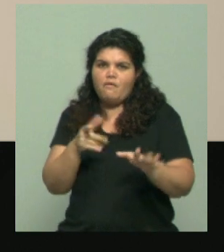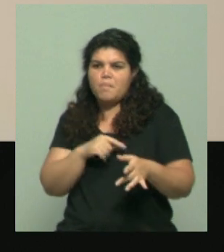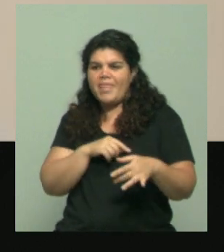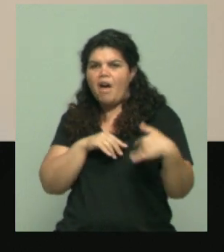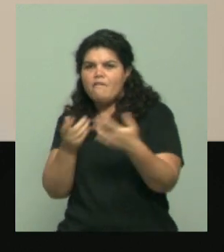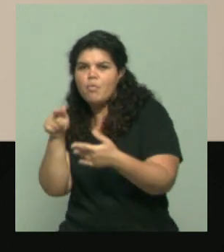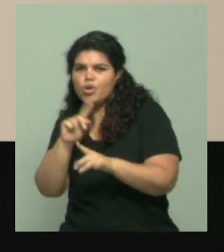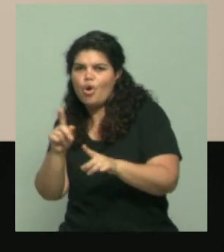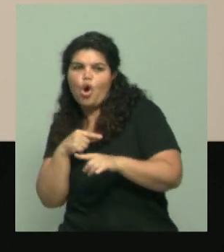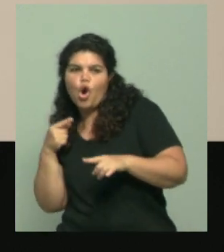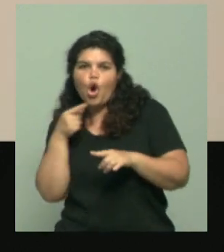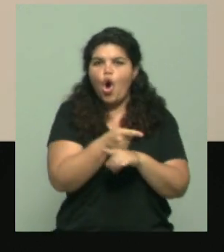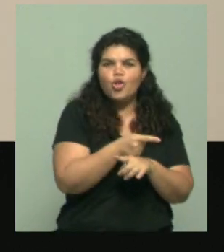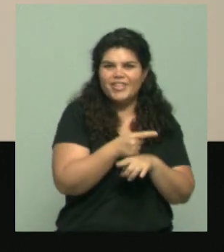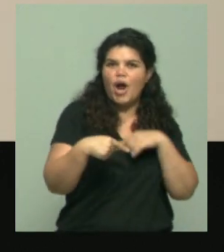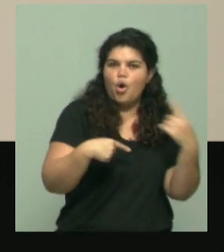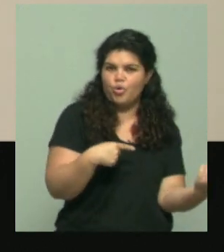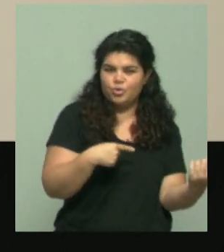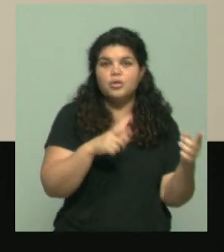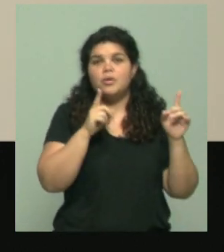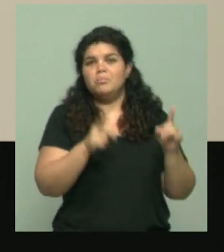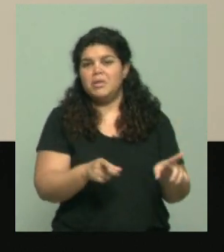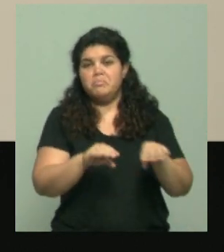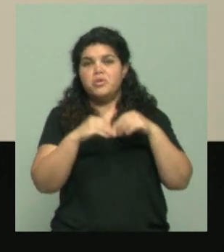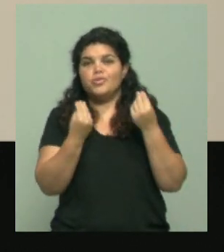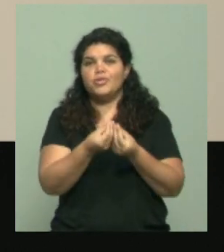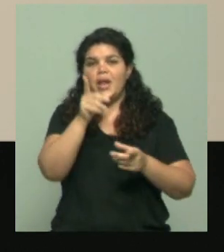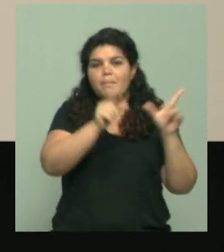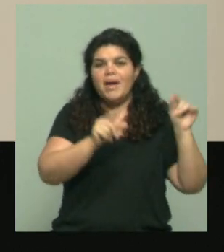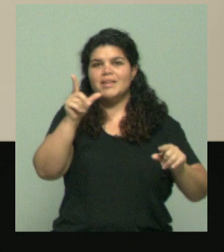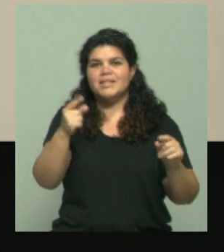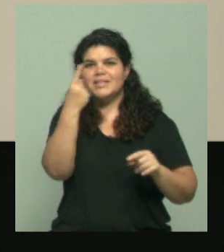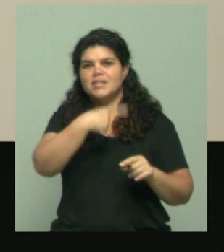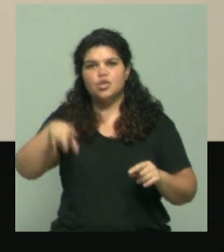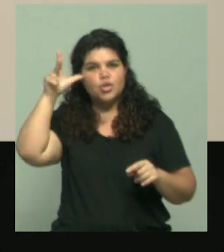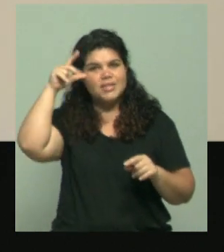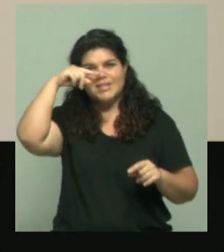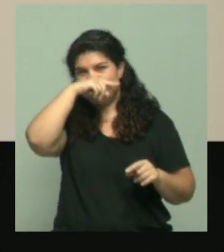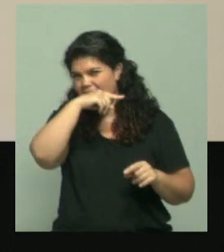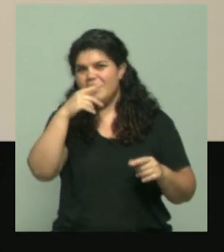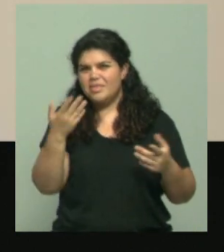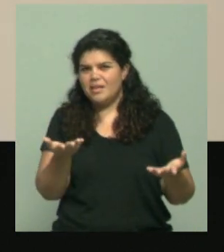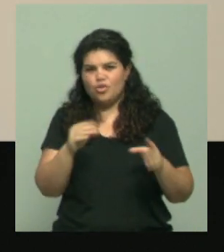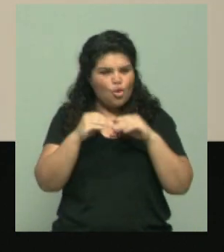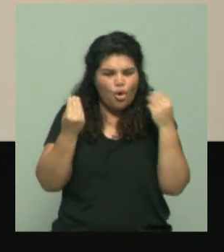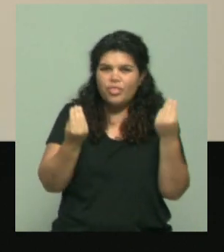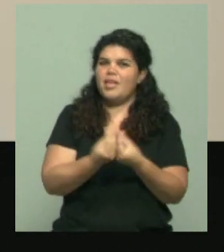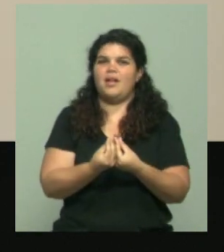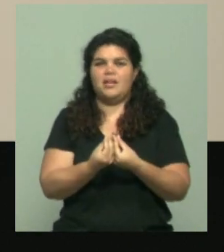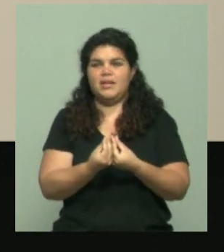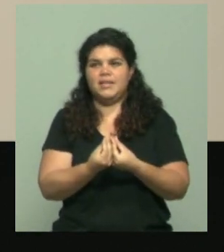si se titula de esa forma, estamos hablando de 187 países, entonces creo yo que hay suerte